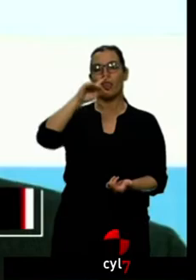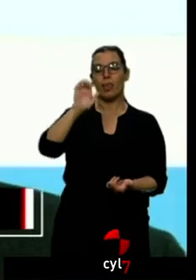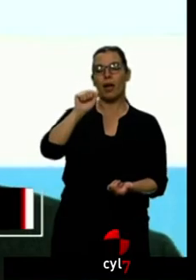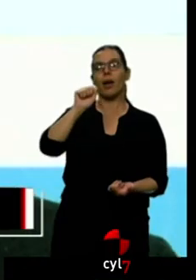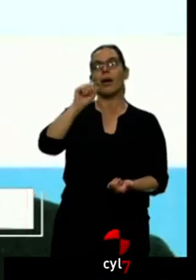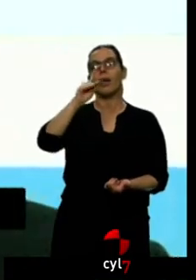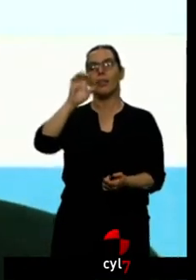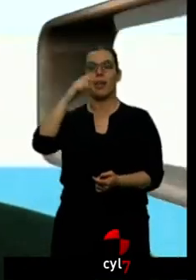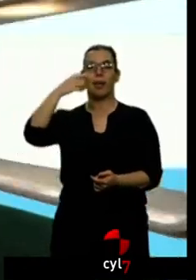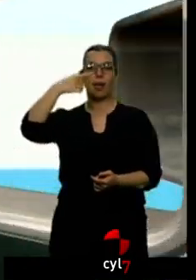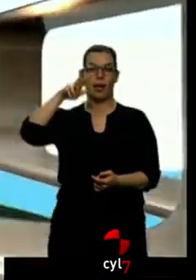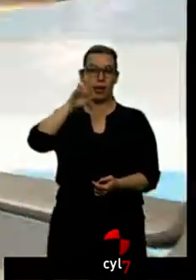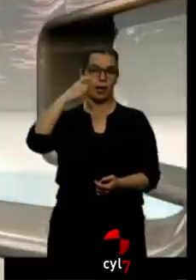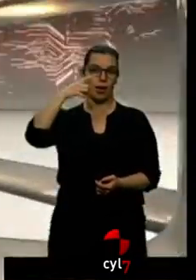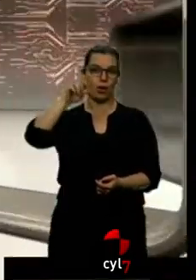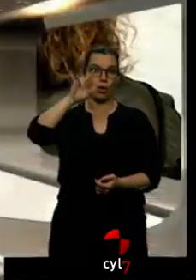lo hará en Burgos.